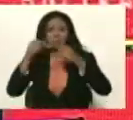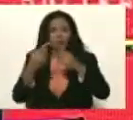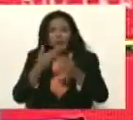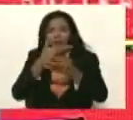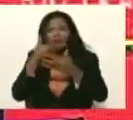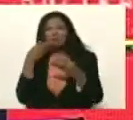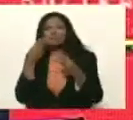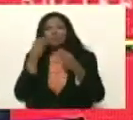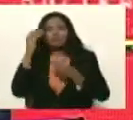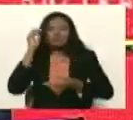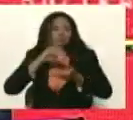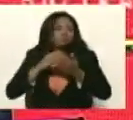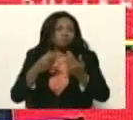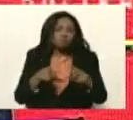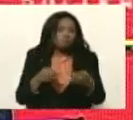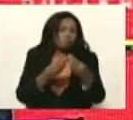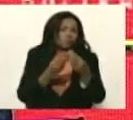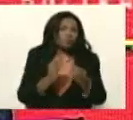maduras,